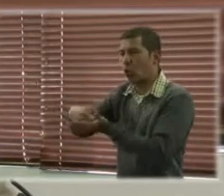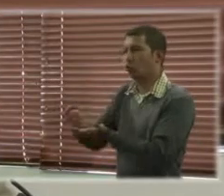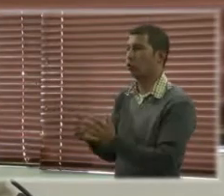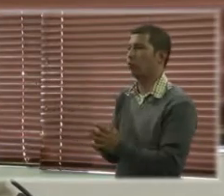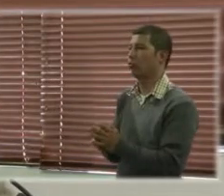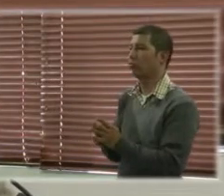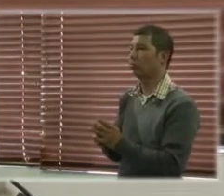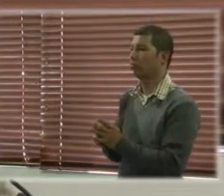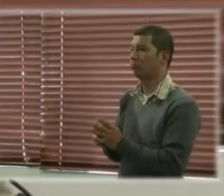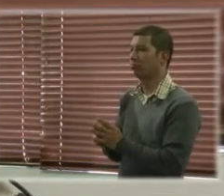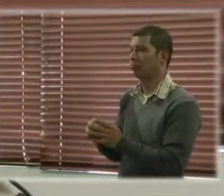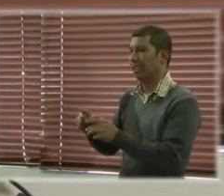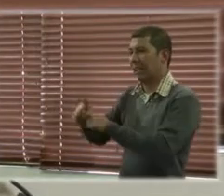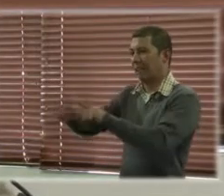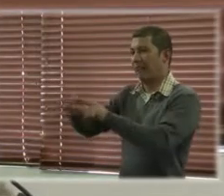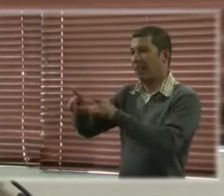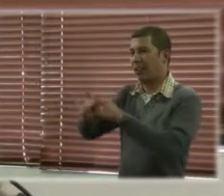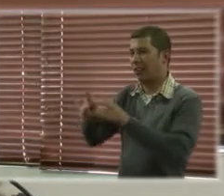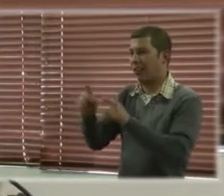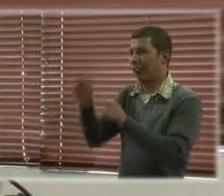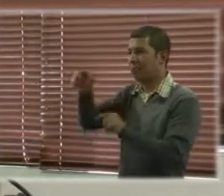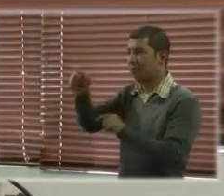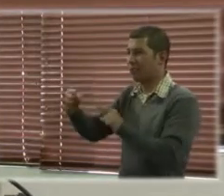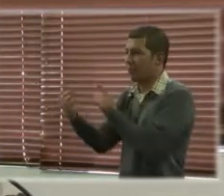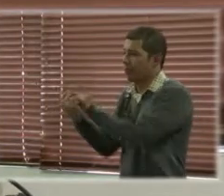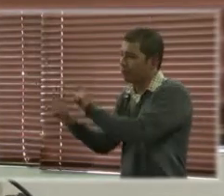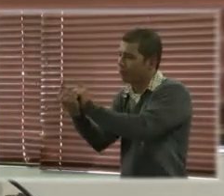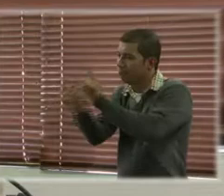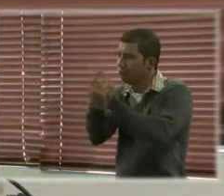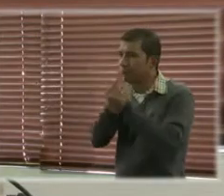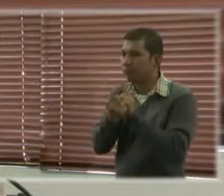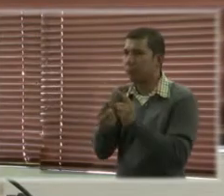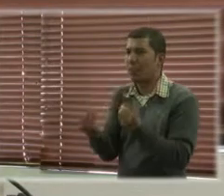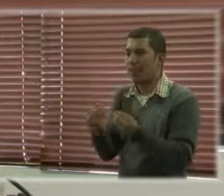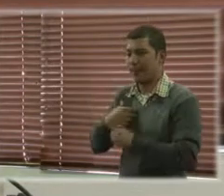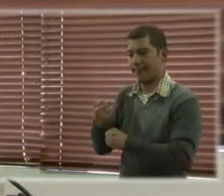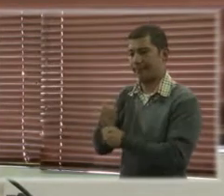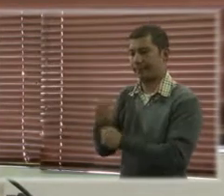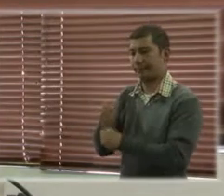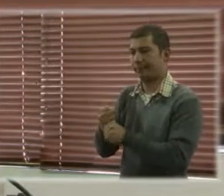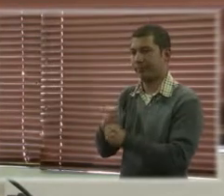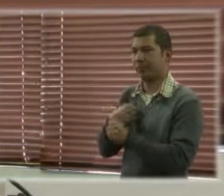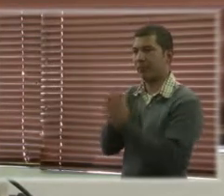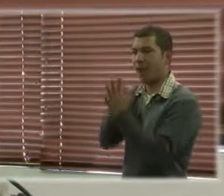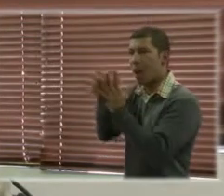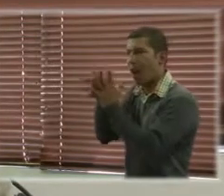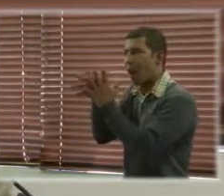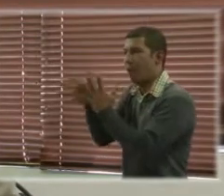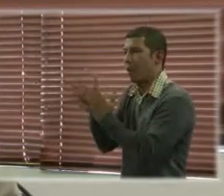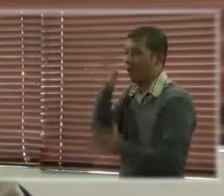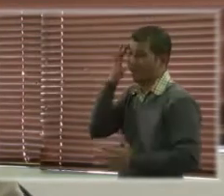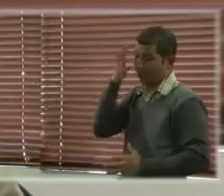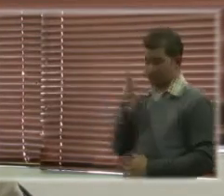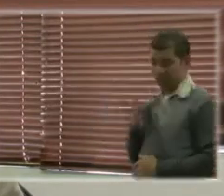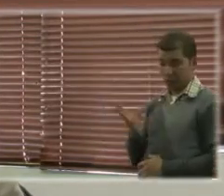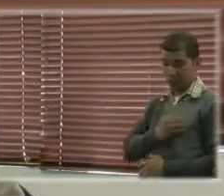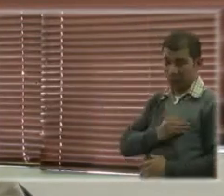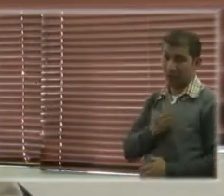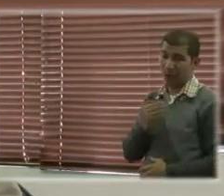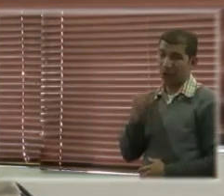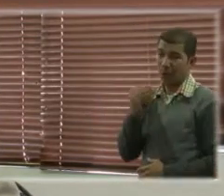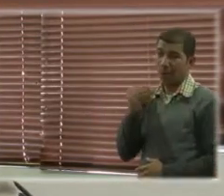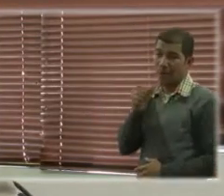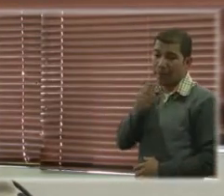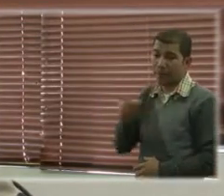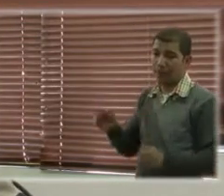ese tipo de esfuerzos y sobre todo cuando nos están afectando porque somos personas con discapacidad o